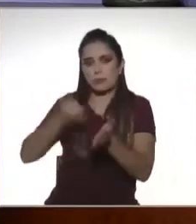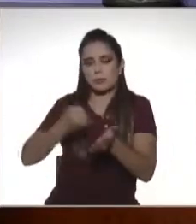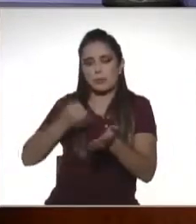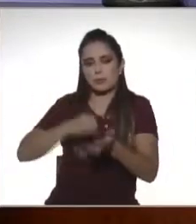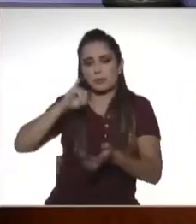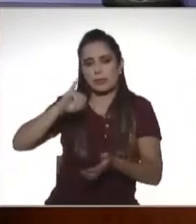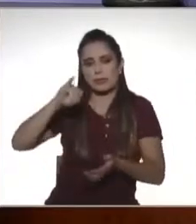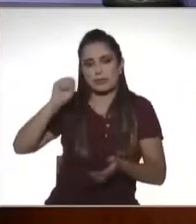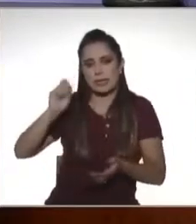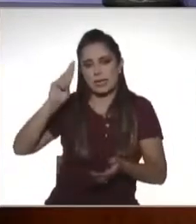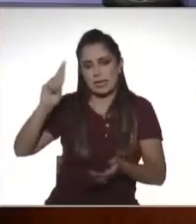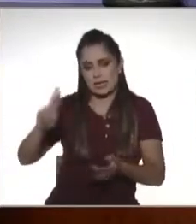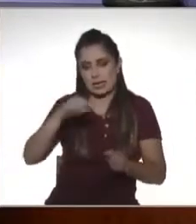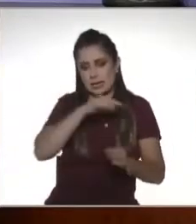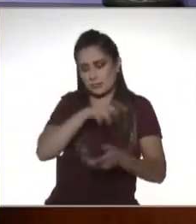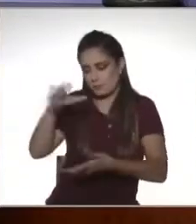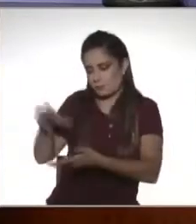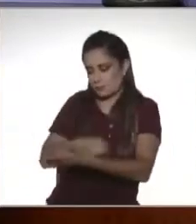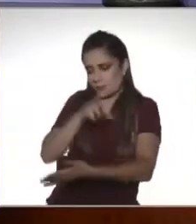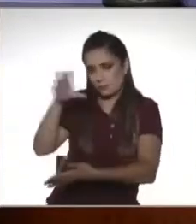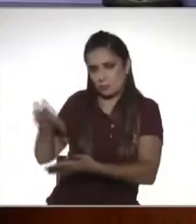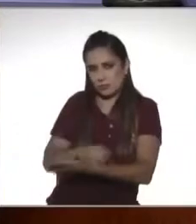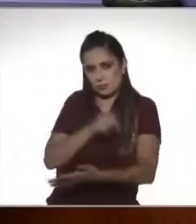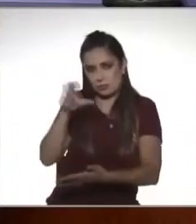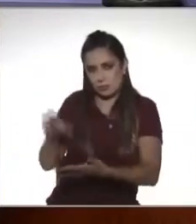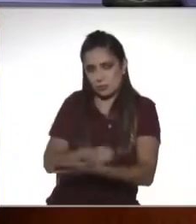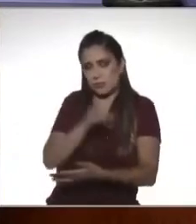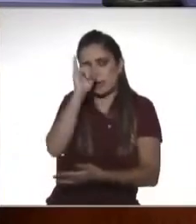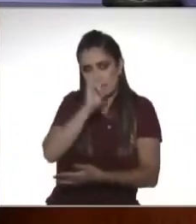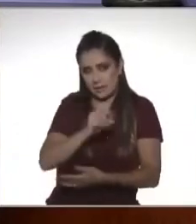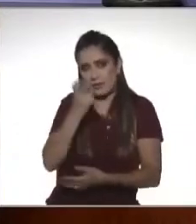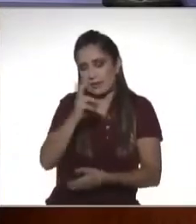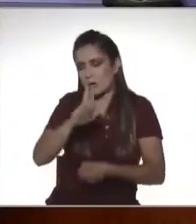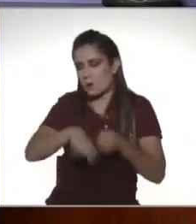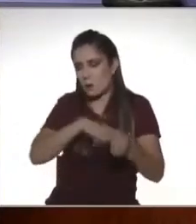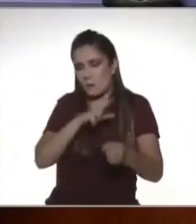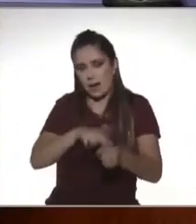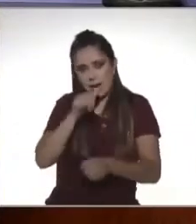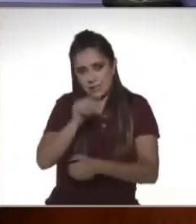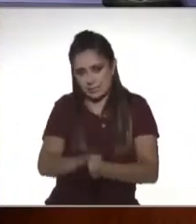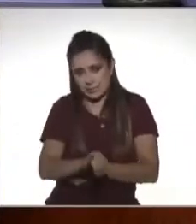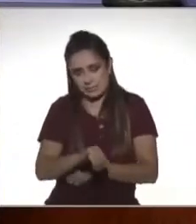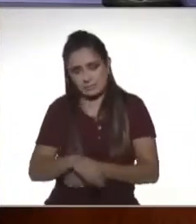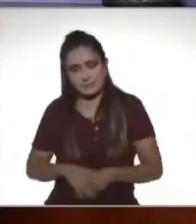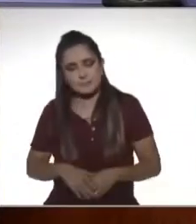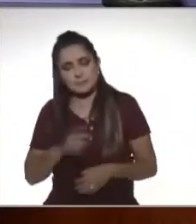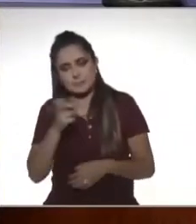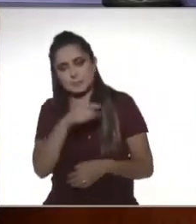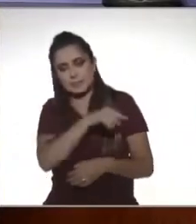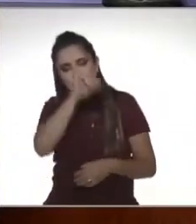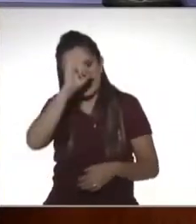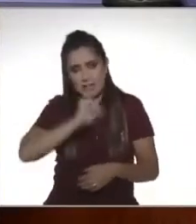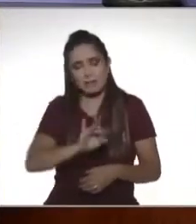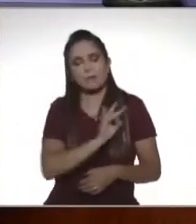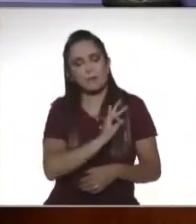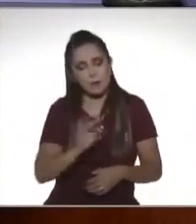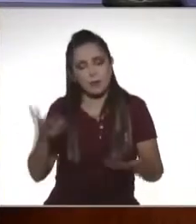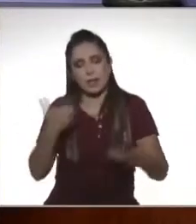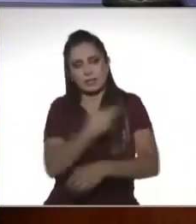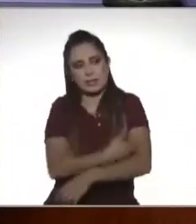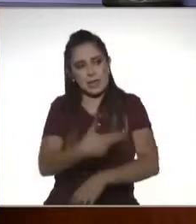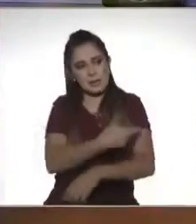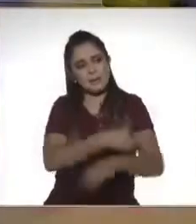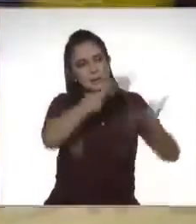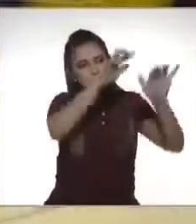la renta que corresponde por ese salario que se le está pagando. Entonces, el patrón tiene la obligación, en su caso, de que si el